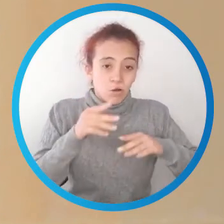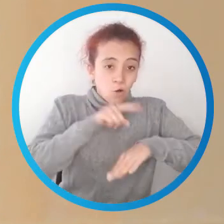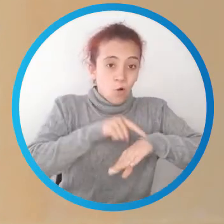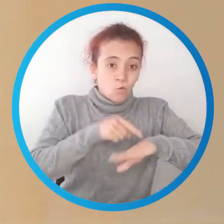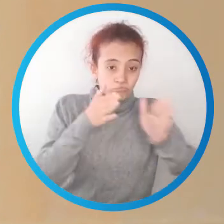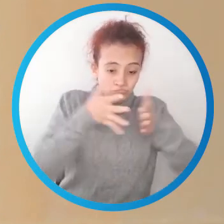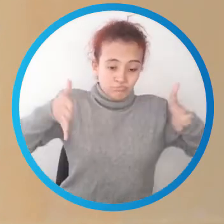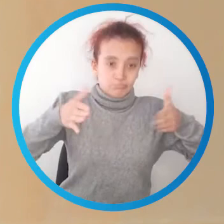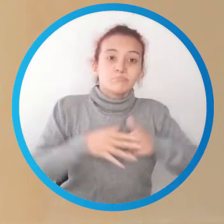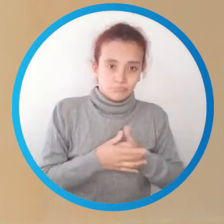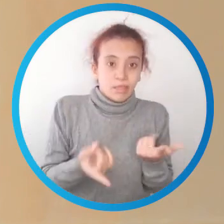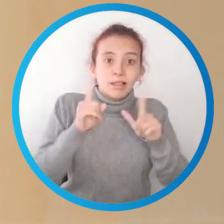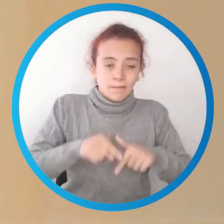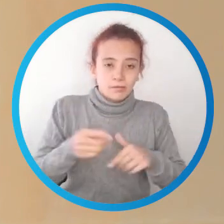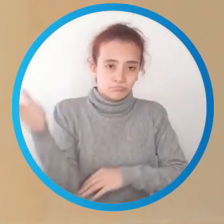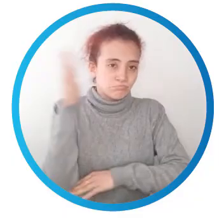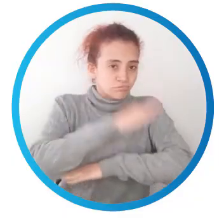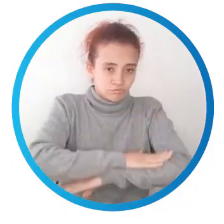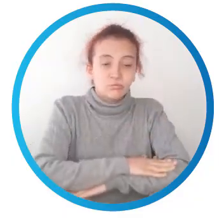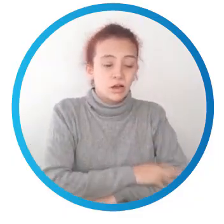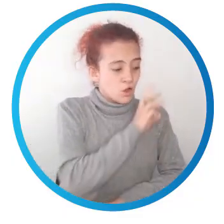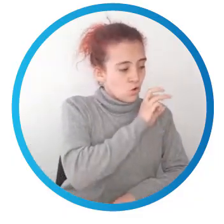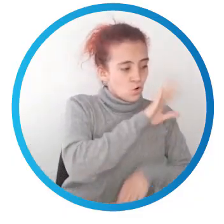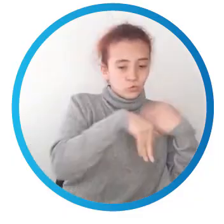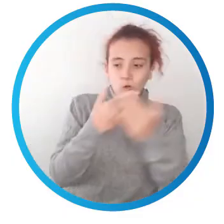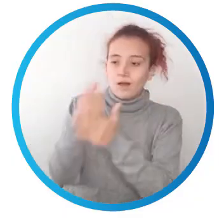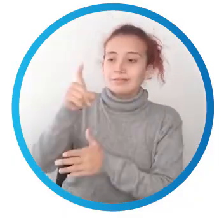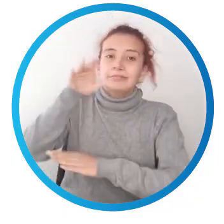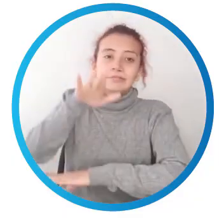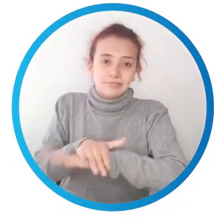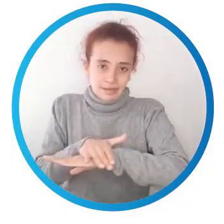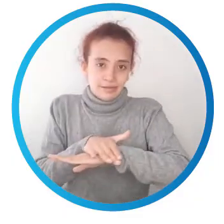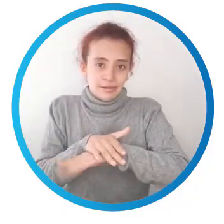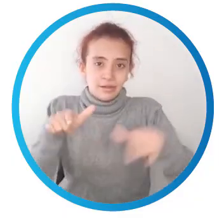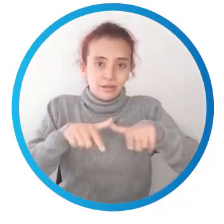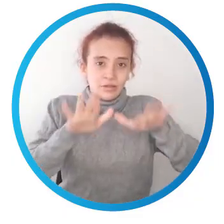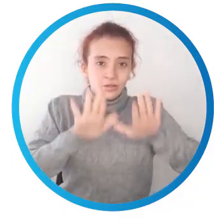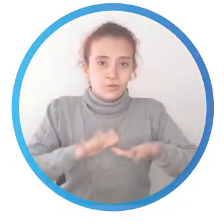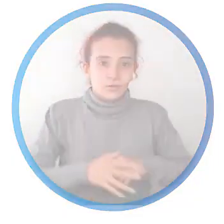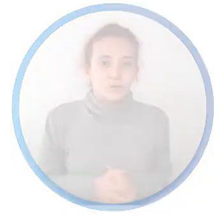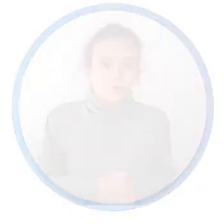la Oficina de Impuestos de 8 de la mañana a 6 de la tarde. Tunja, la capital que nos une.